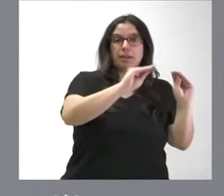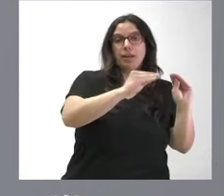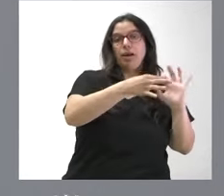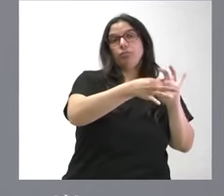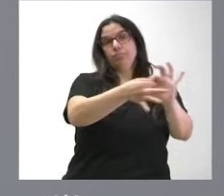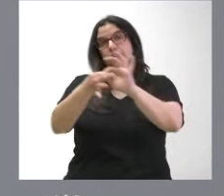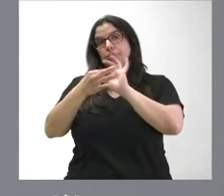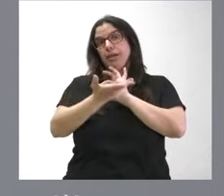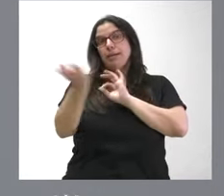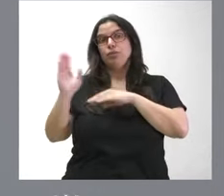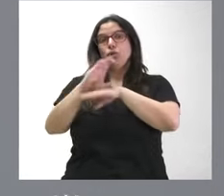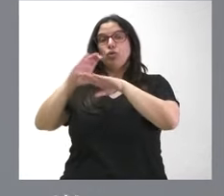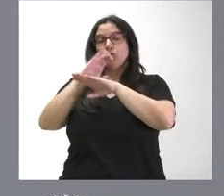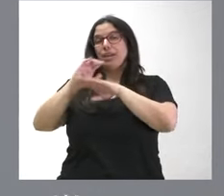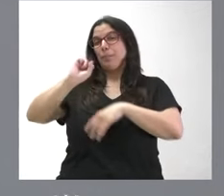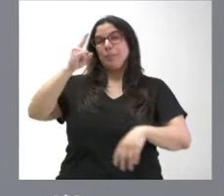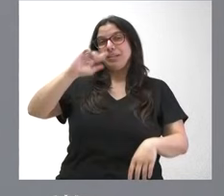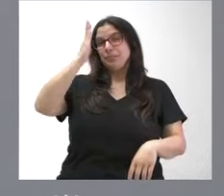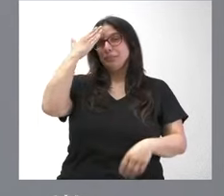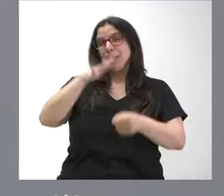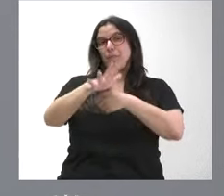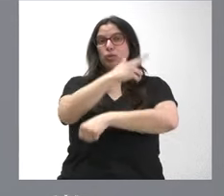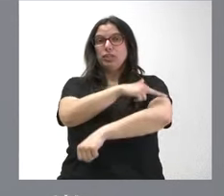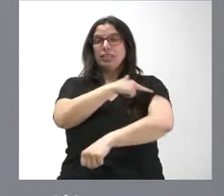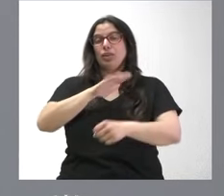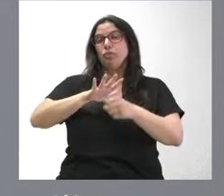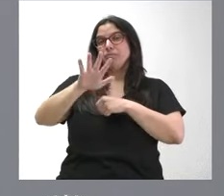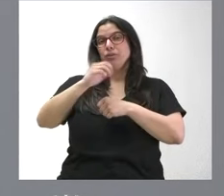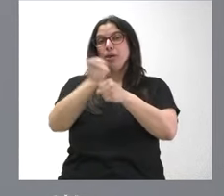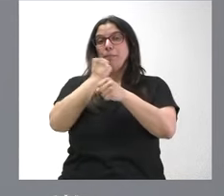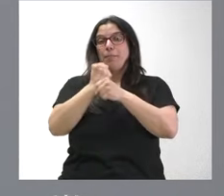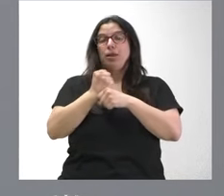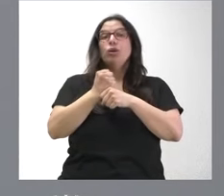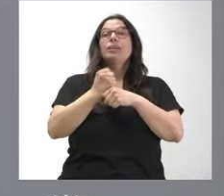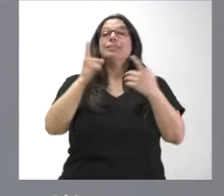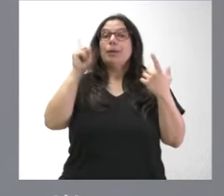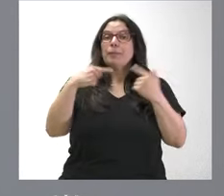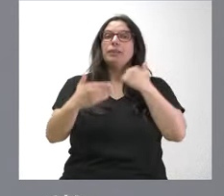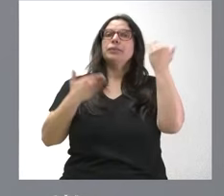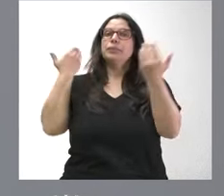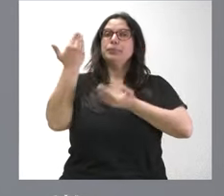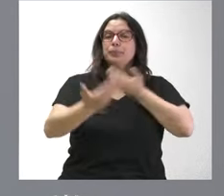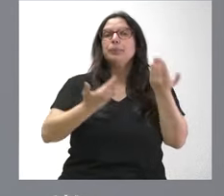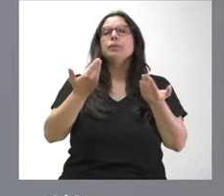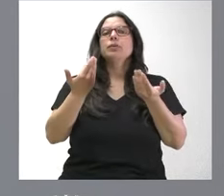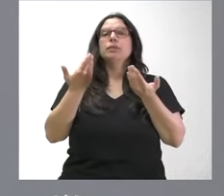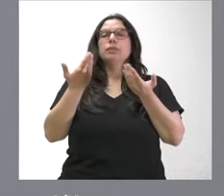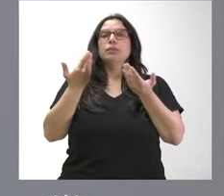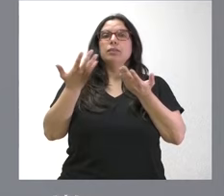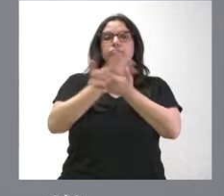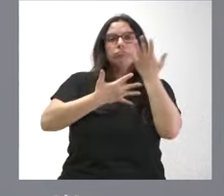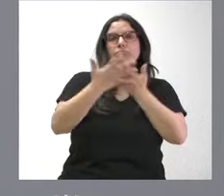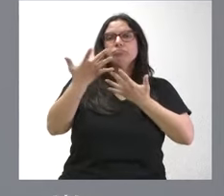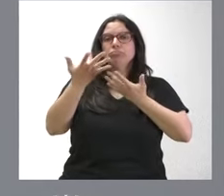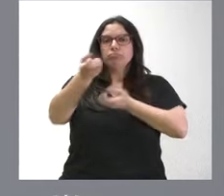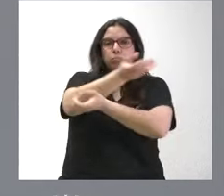resto de consejerías, fundamentalmente en el ámbito sanitario y de empleo, sino que se avanza en la interconexión y la interoperatividad